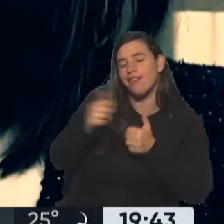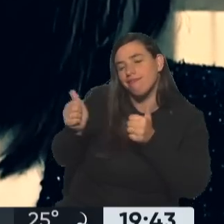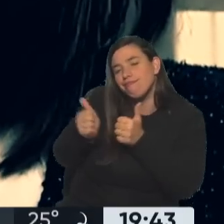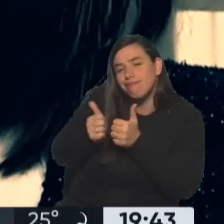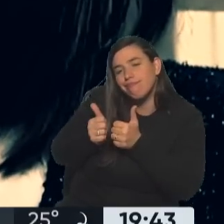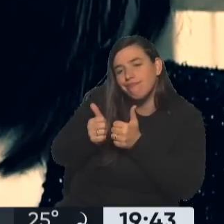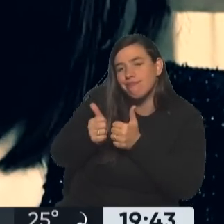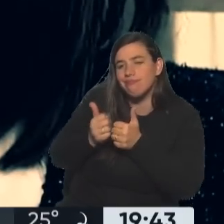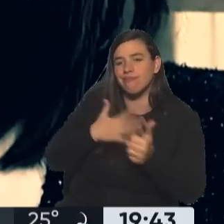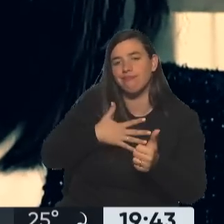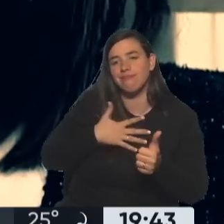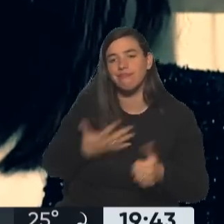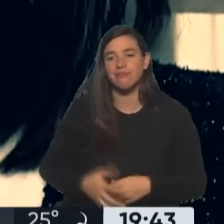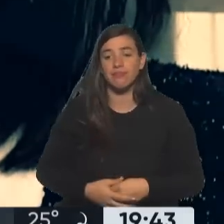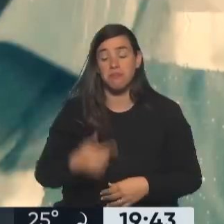me parece que sí.